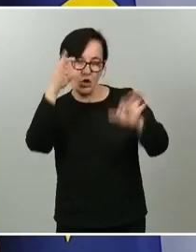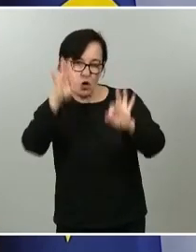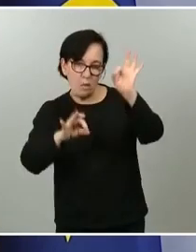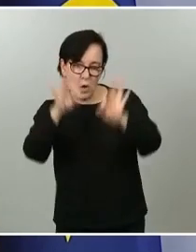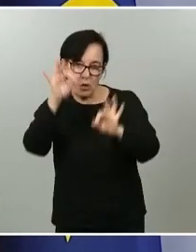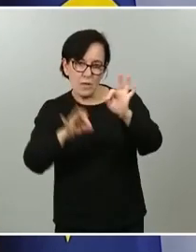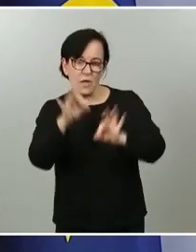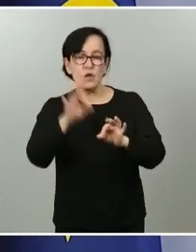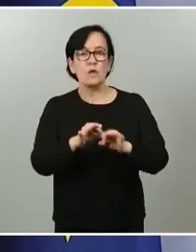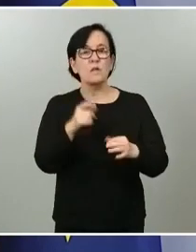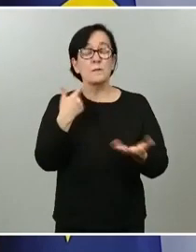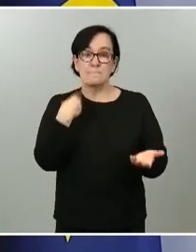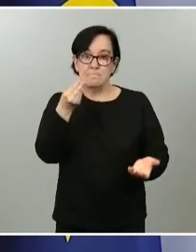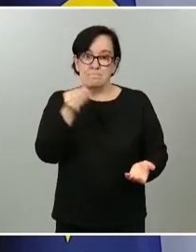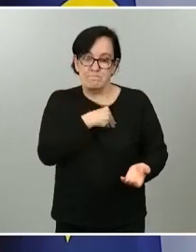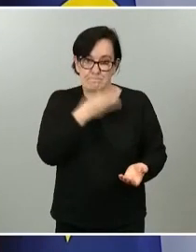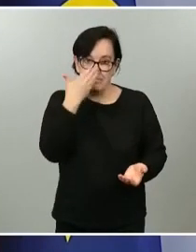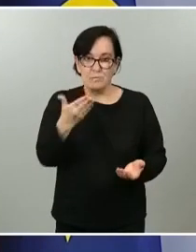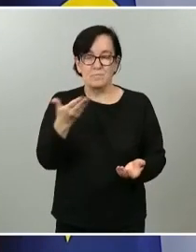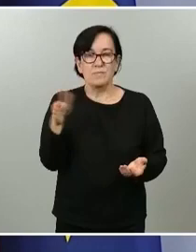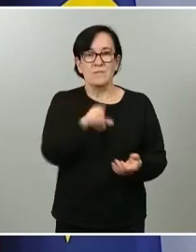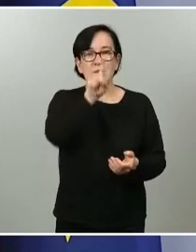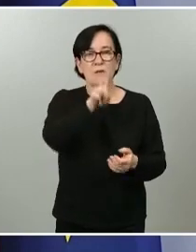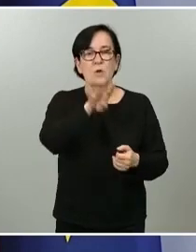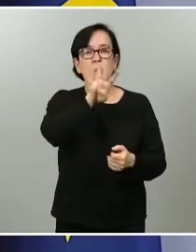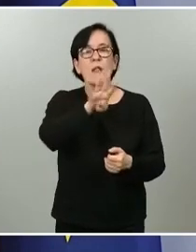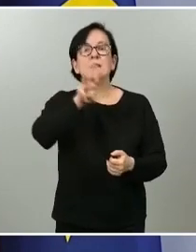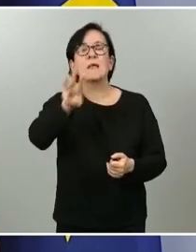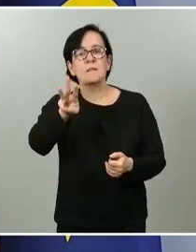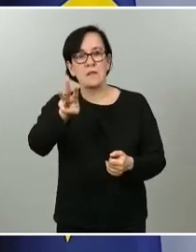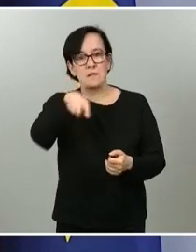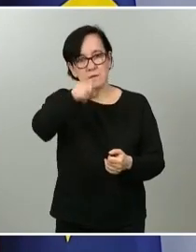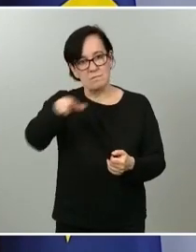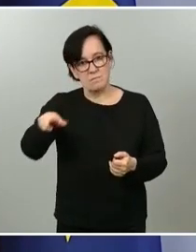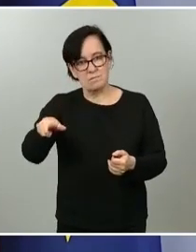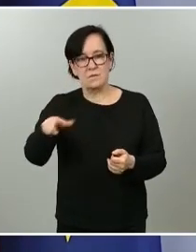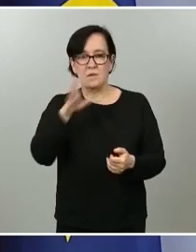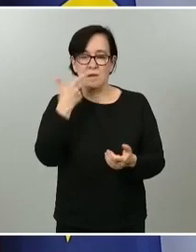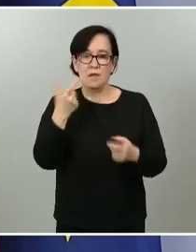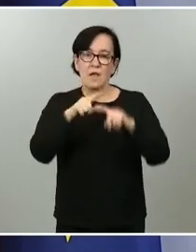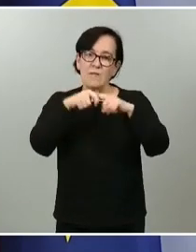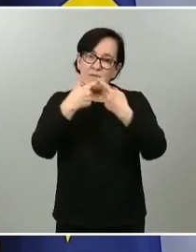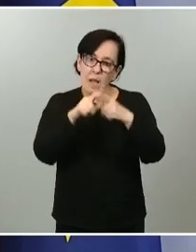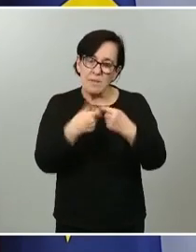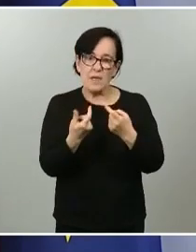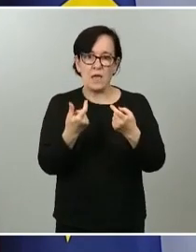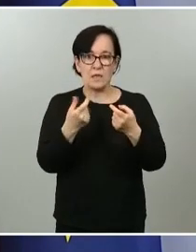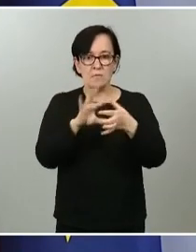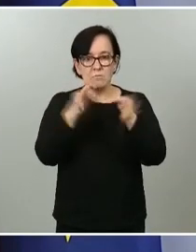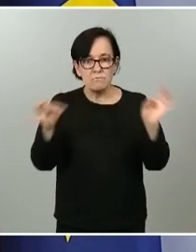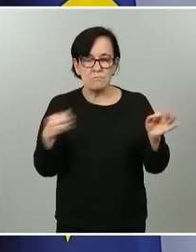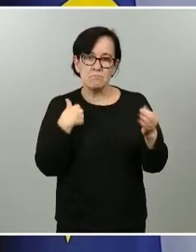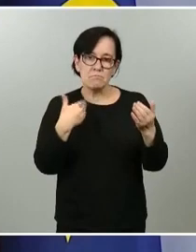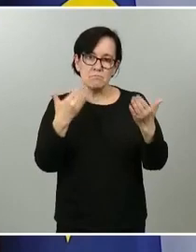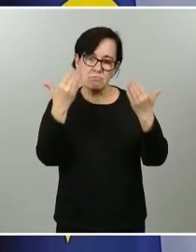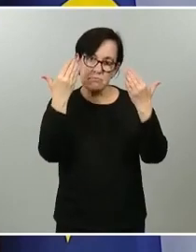Hemos de lamentar el fallecimiento de 143 compatriotas a cuyos familiares y allegados les hacemos legar nuestras